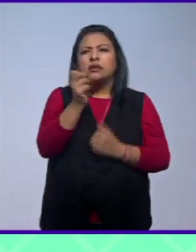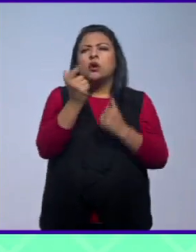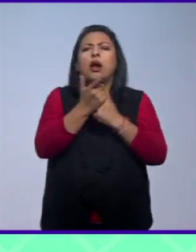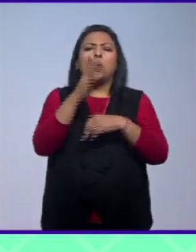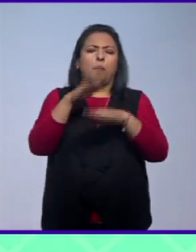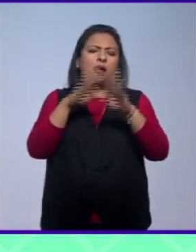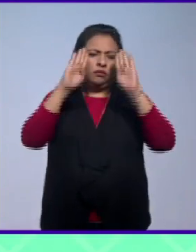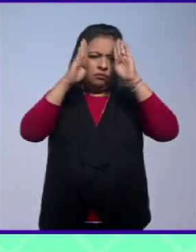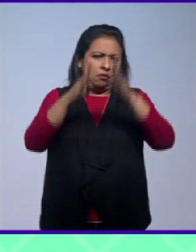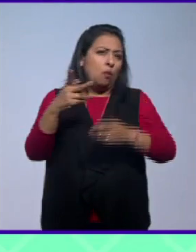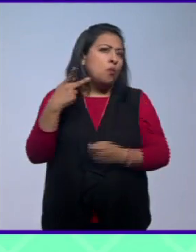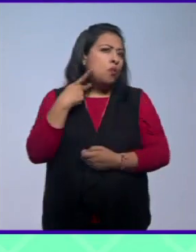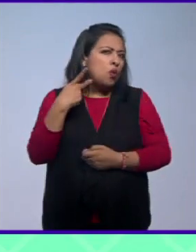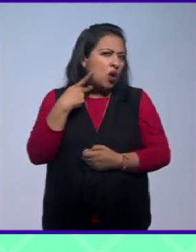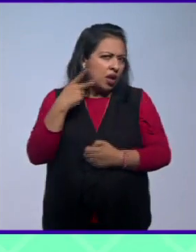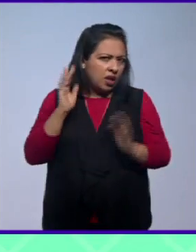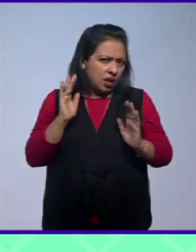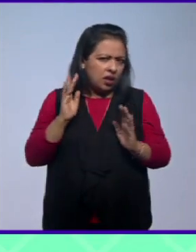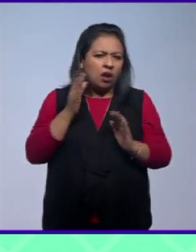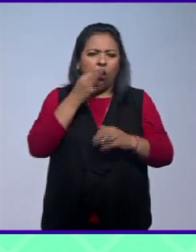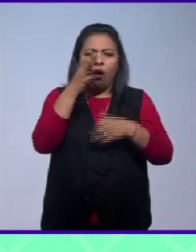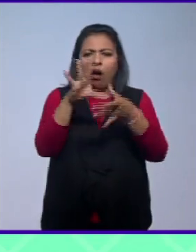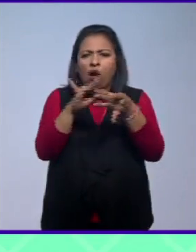porque no puedo ayudarles, pero